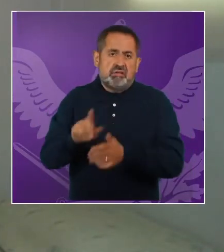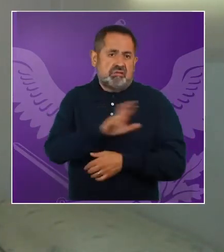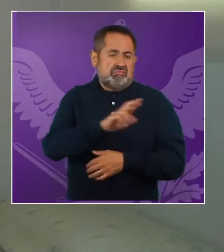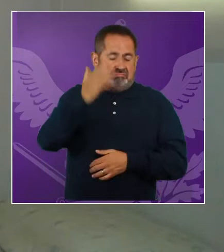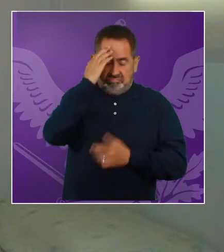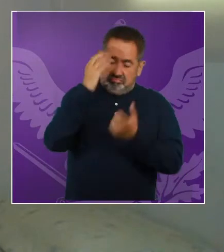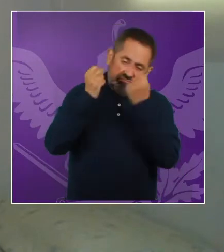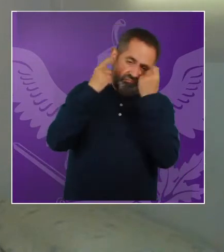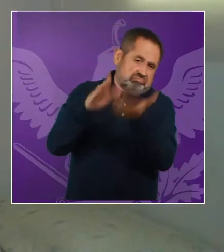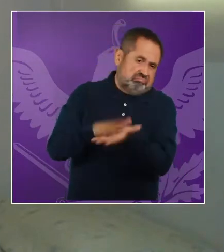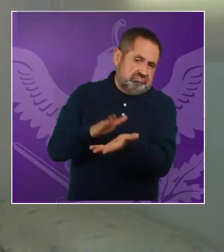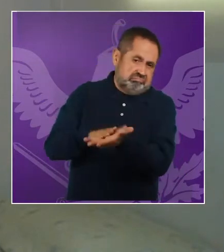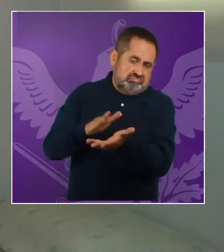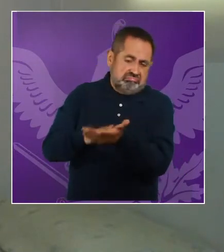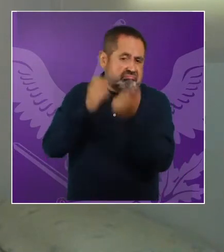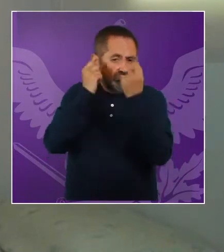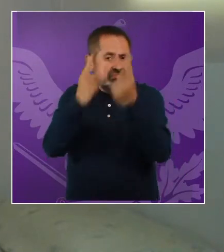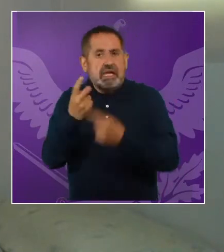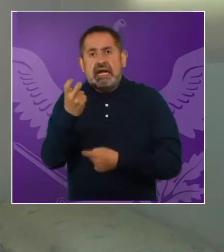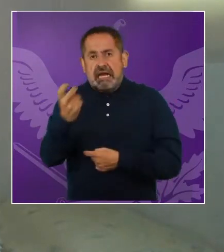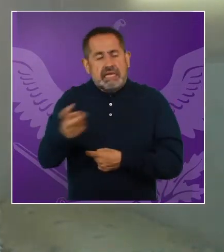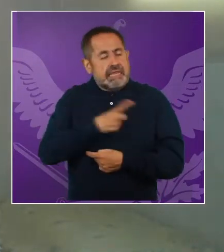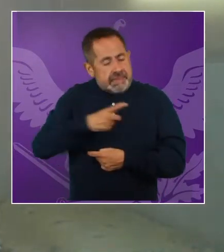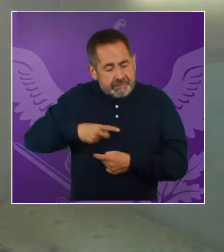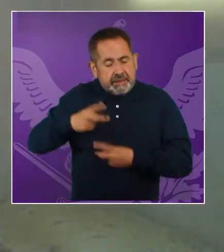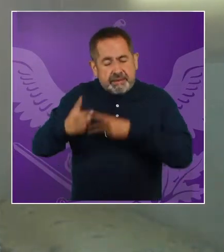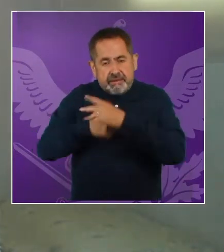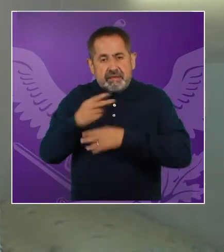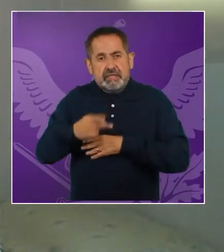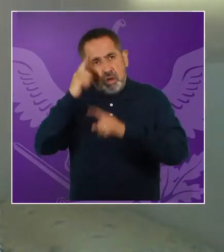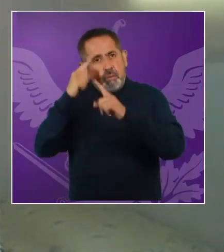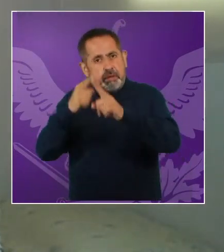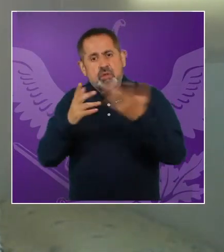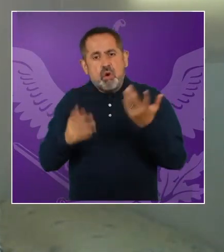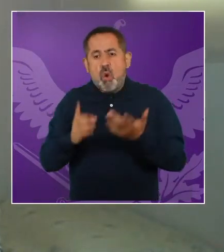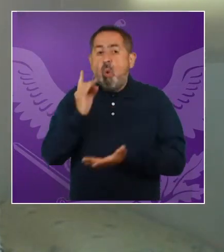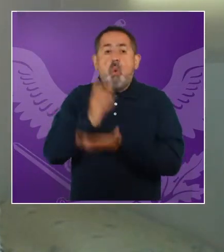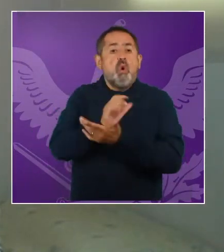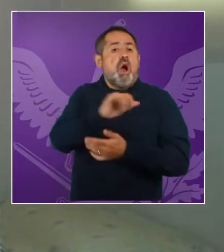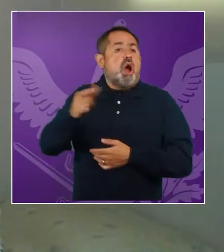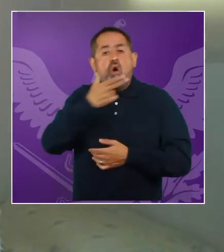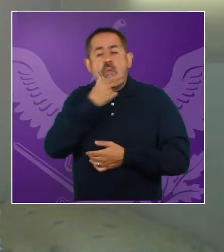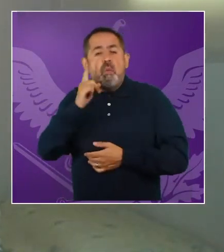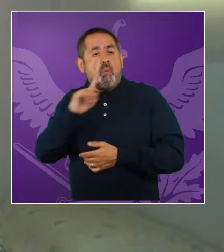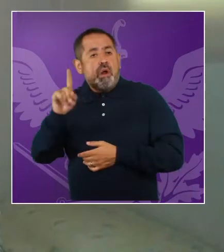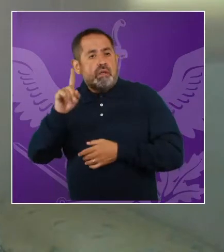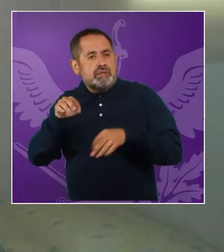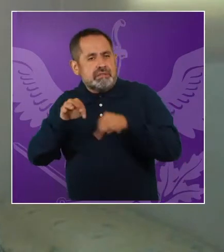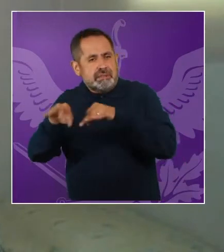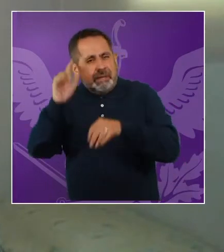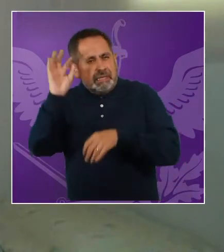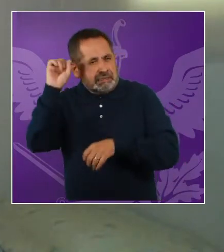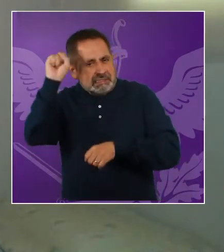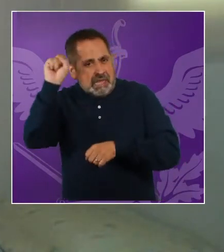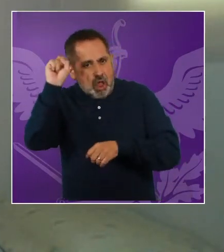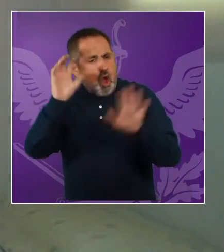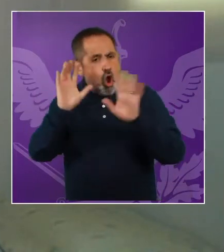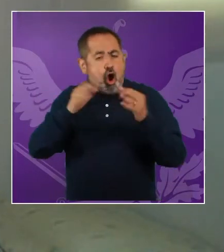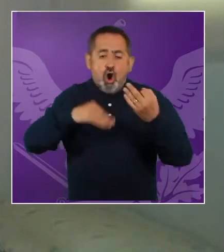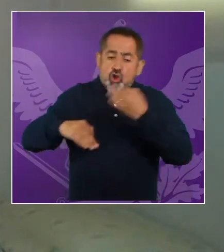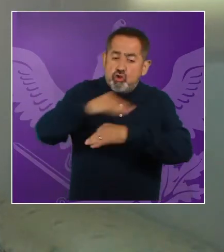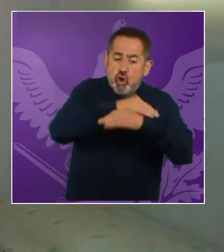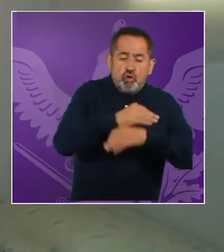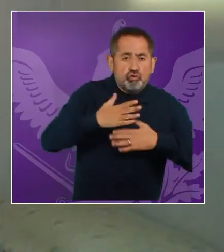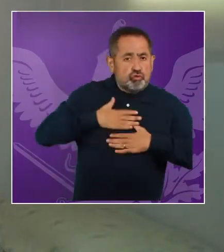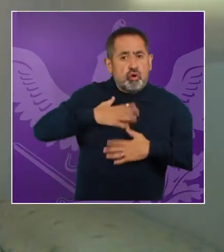altamente reconocido que eso es así, por lo cual esto es algo que debería ser un objetivo no solo de las trabajadoras y los sindicatos de trabajadoras del hogar, sino